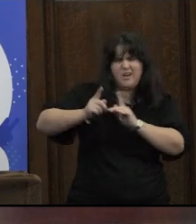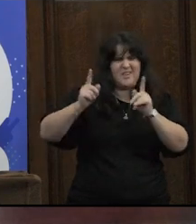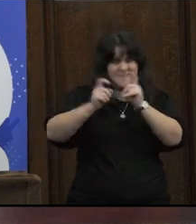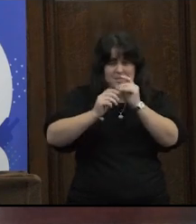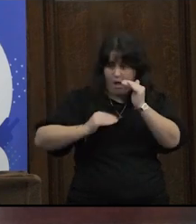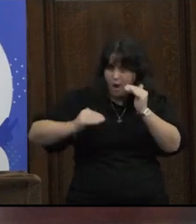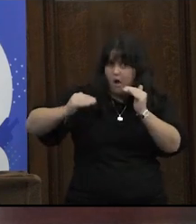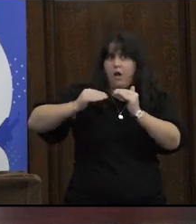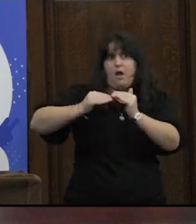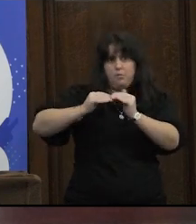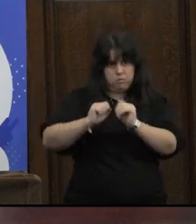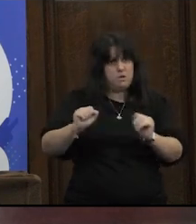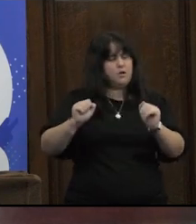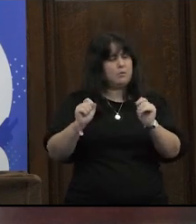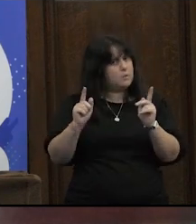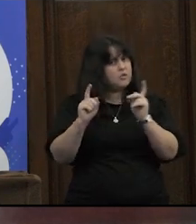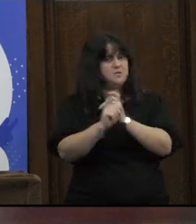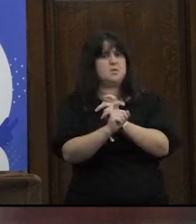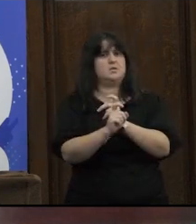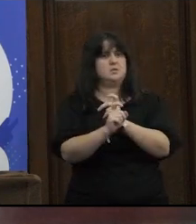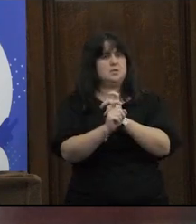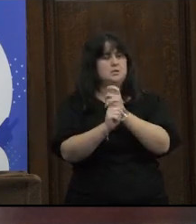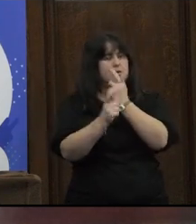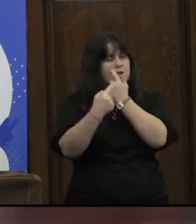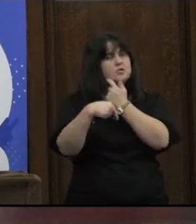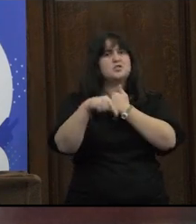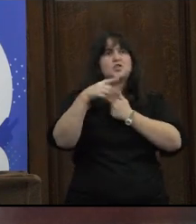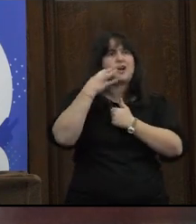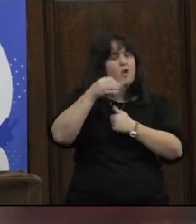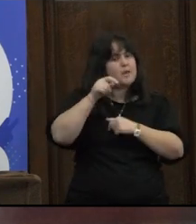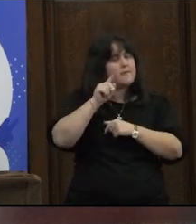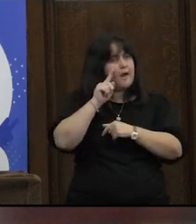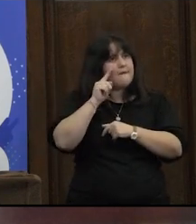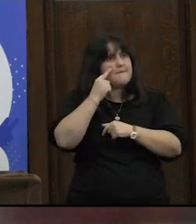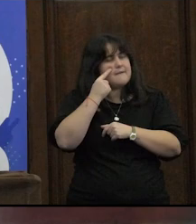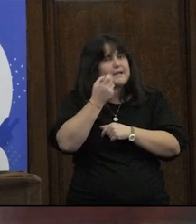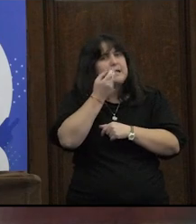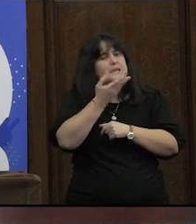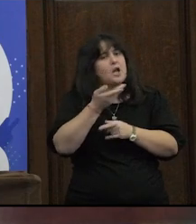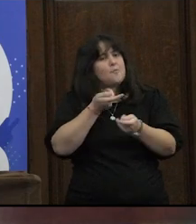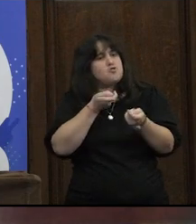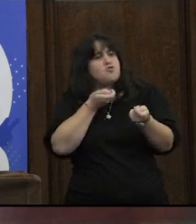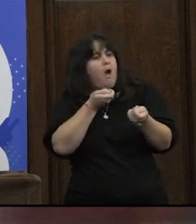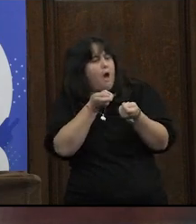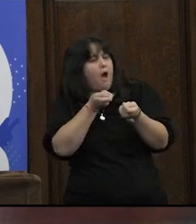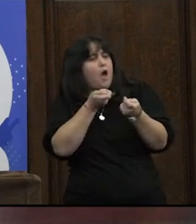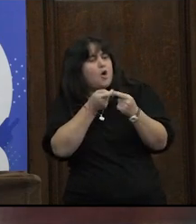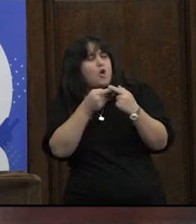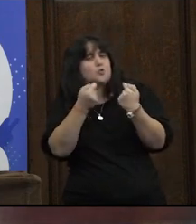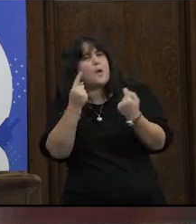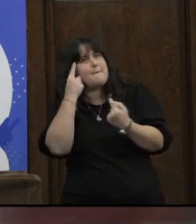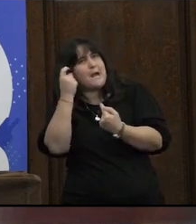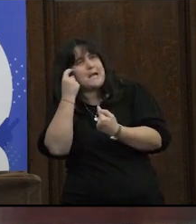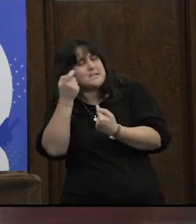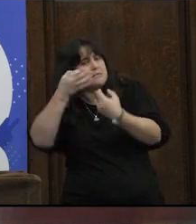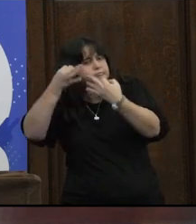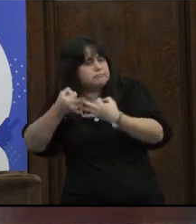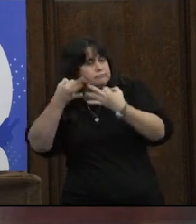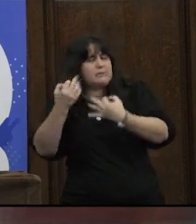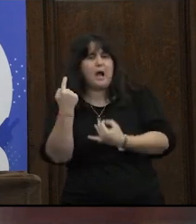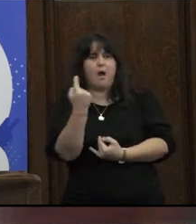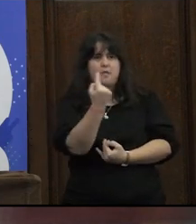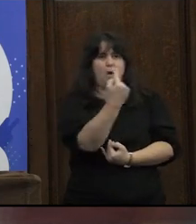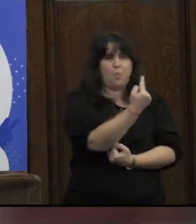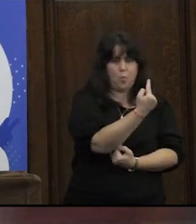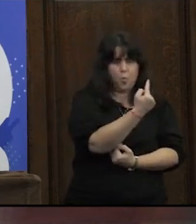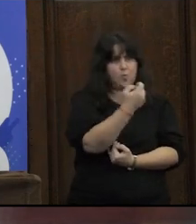difícil estar a la altura de entonces ahí me parece que hay que mirar cómo se tensionan con los universos experienciales concretos en